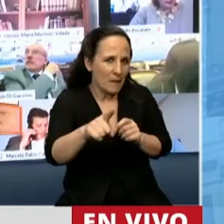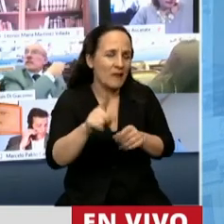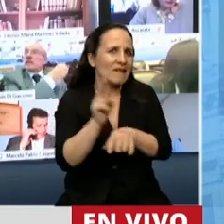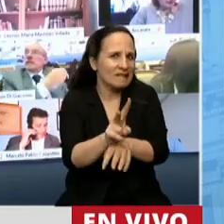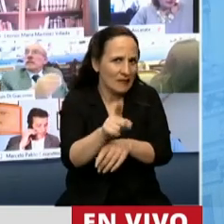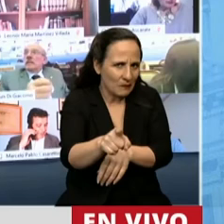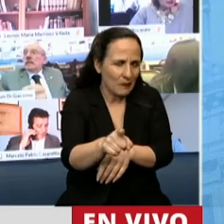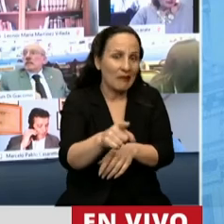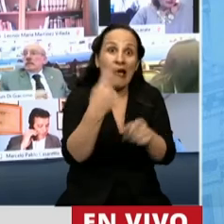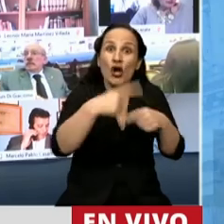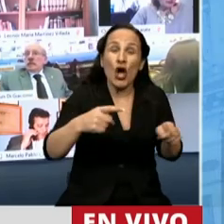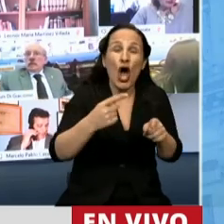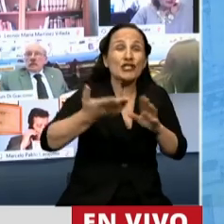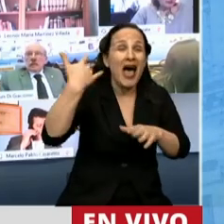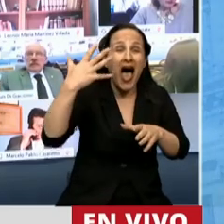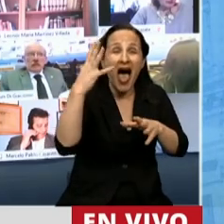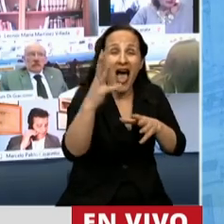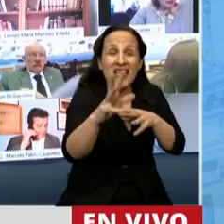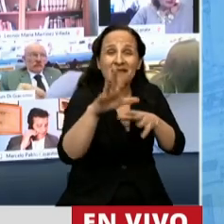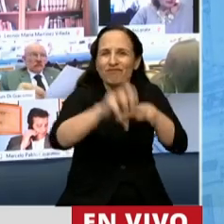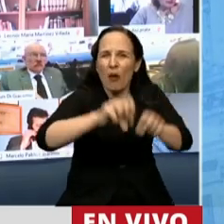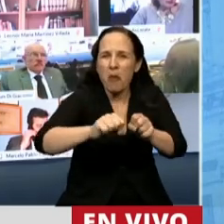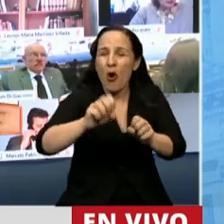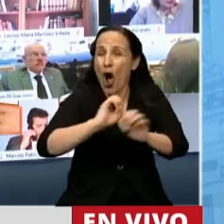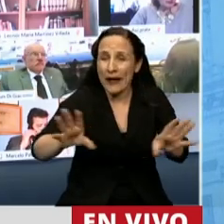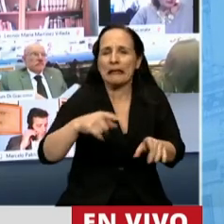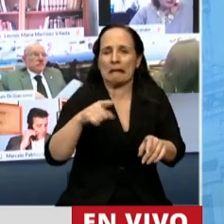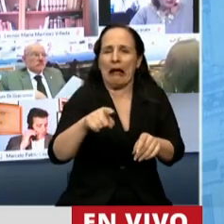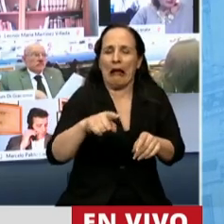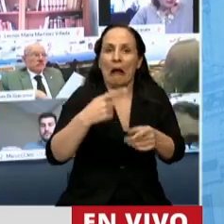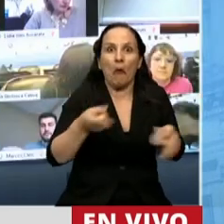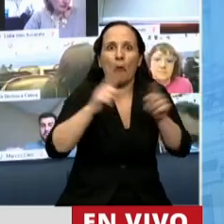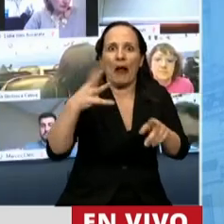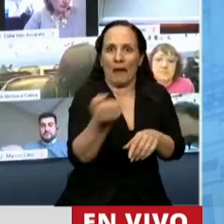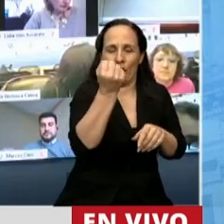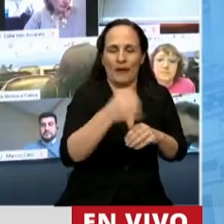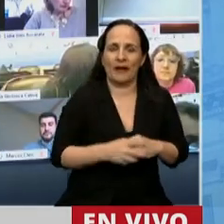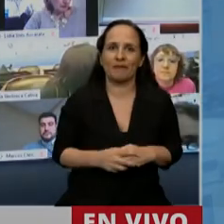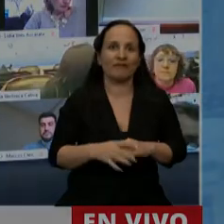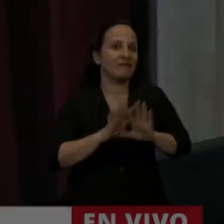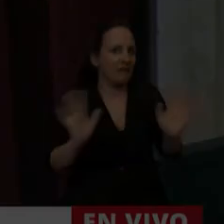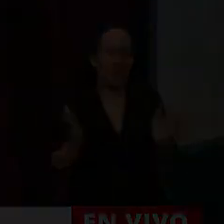recuperar todo aquello que les fue quitado del peor modo, ¿no? Bueno, nada más, muchas gracias. Gracias, diputada Macha.